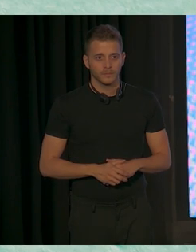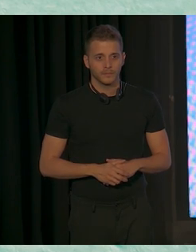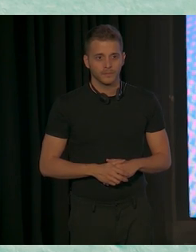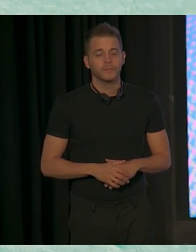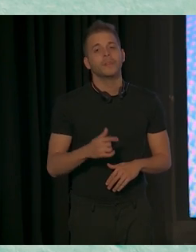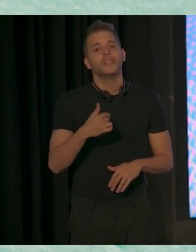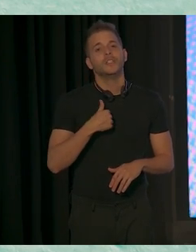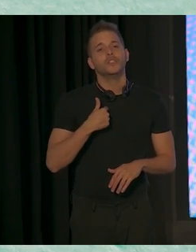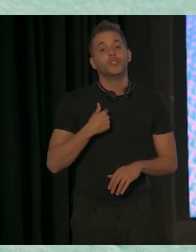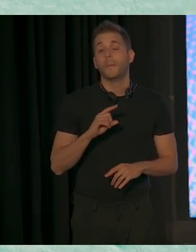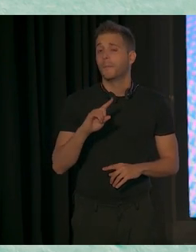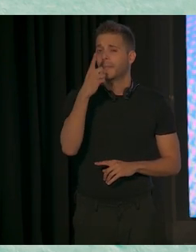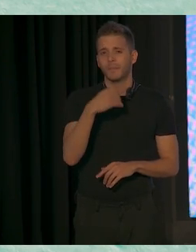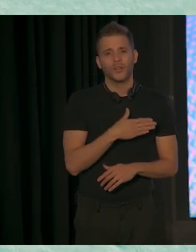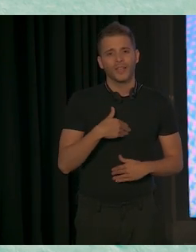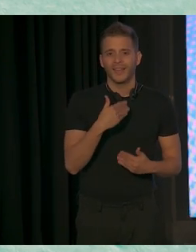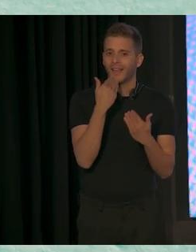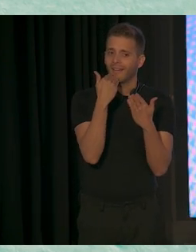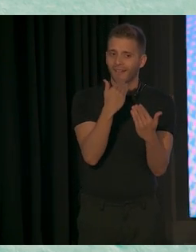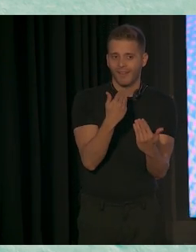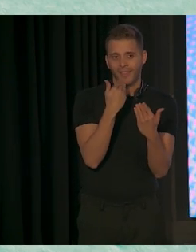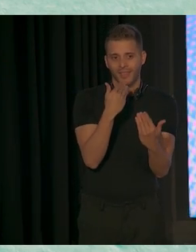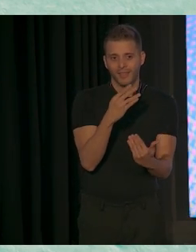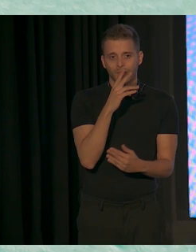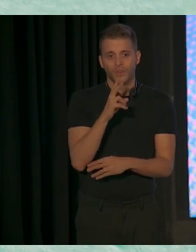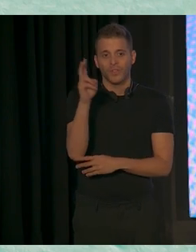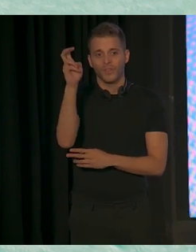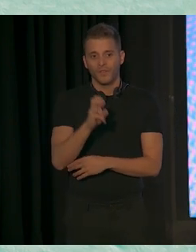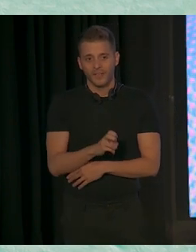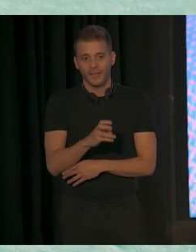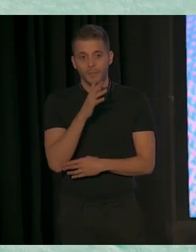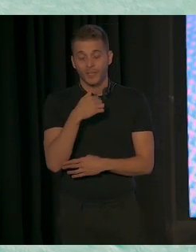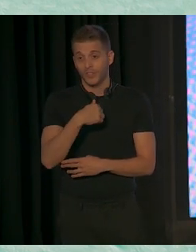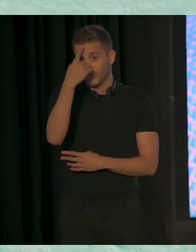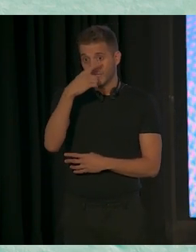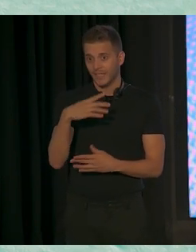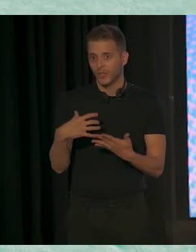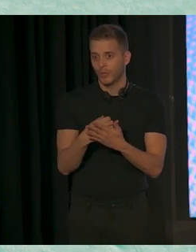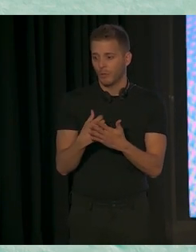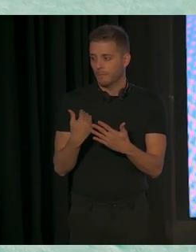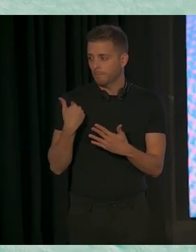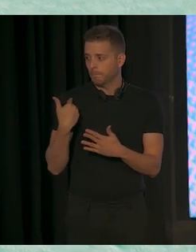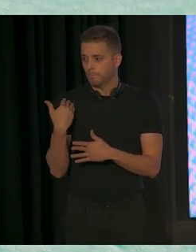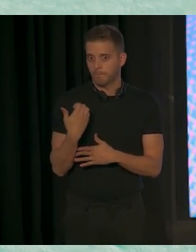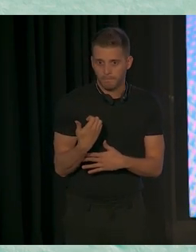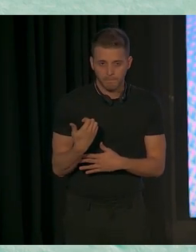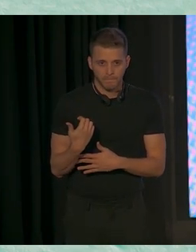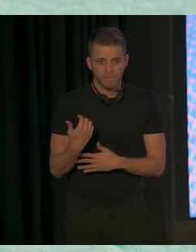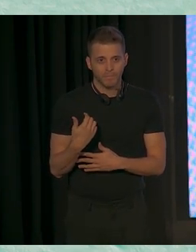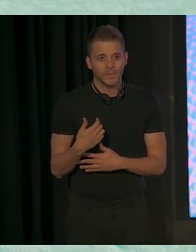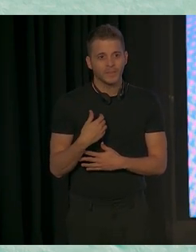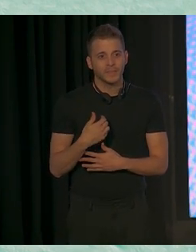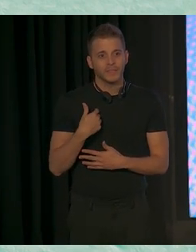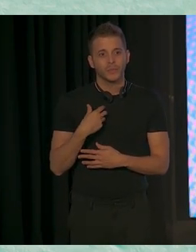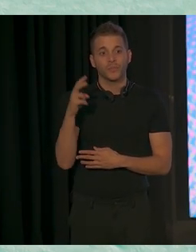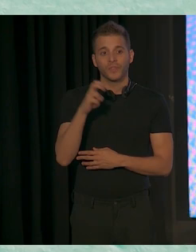Yo quería lo primero agradecerte, Sasha, que hayas venido porque sé que fue todo muy a última hora y que hayas compartido con tan poco tiempo y